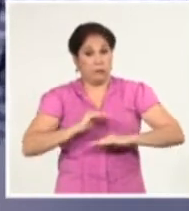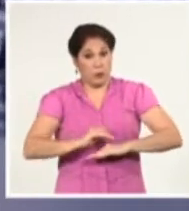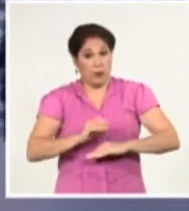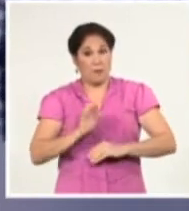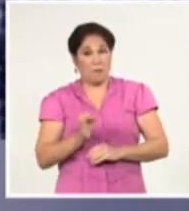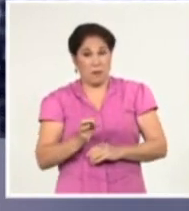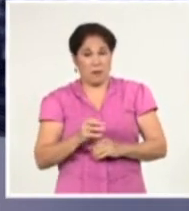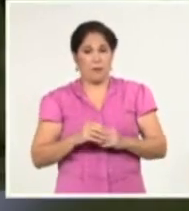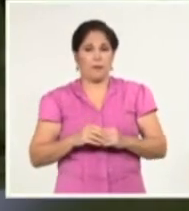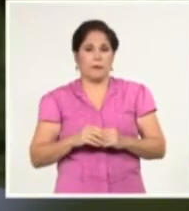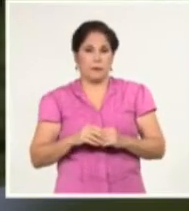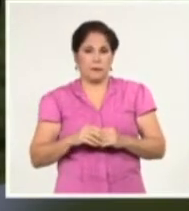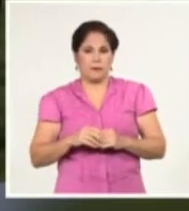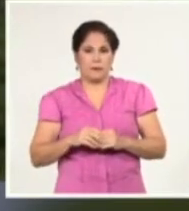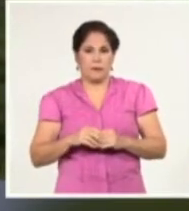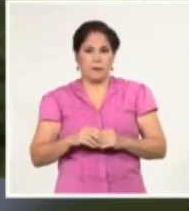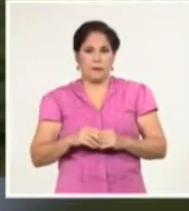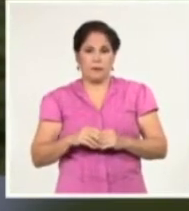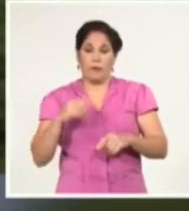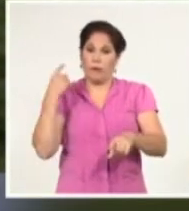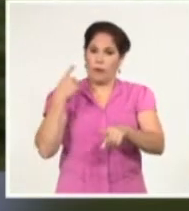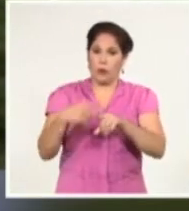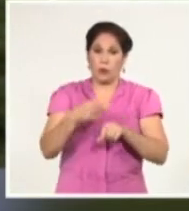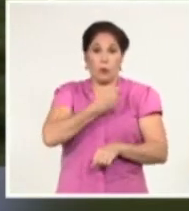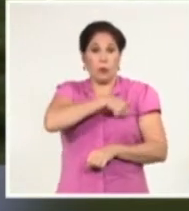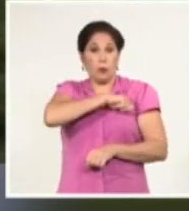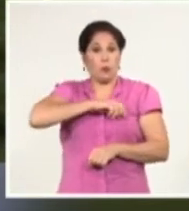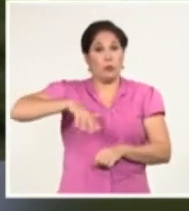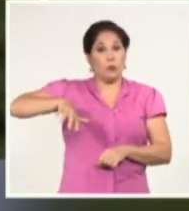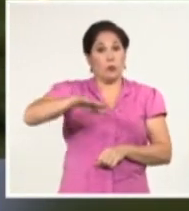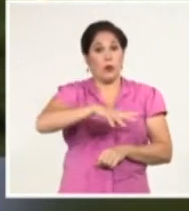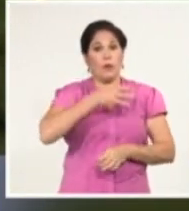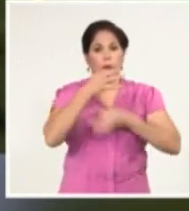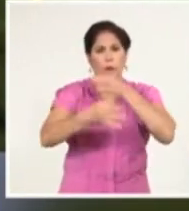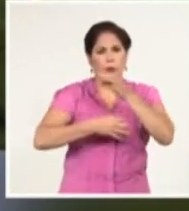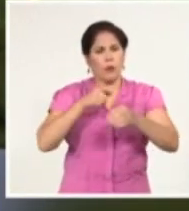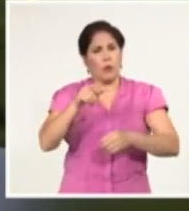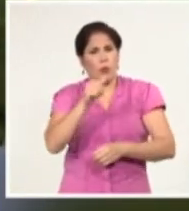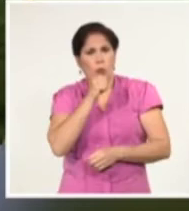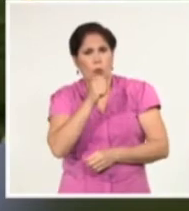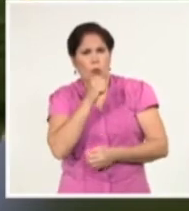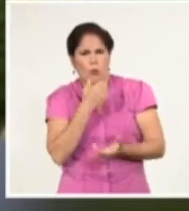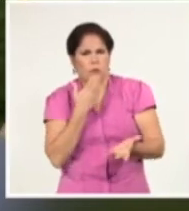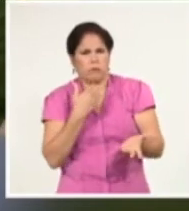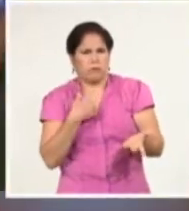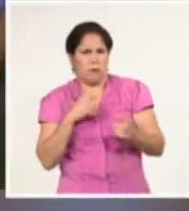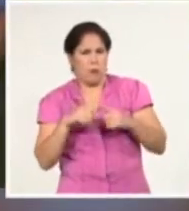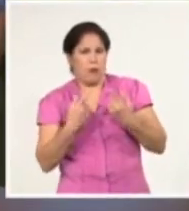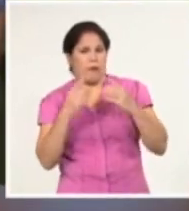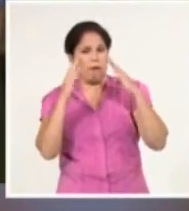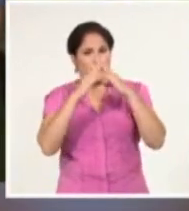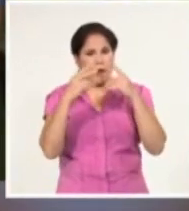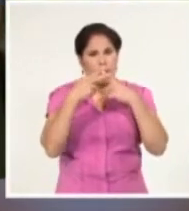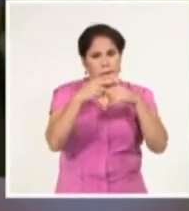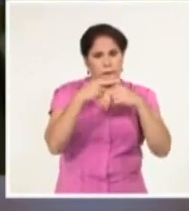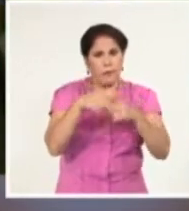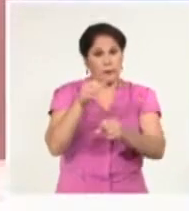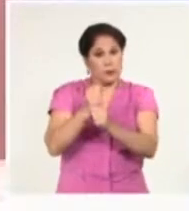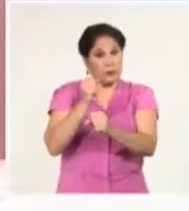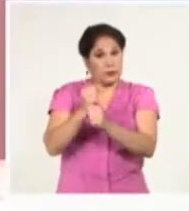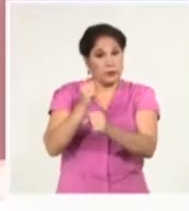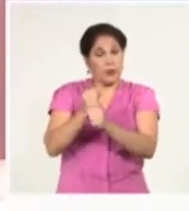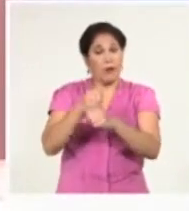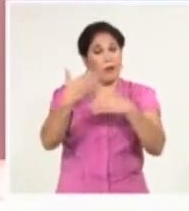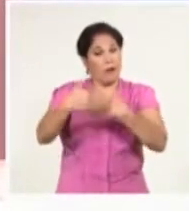circunscripción especial. Los pobladores también transmitieron sus inquietudes relacionadas con la vivienda, el empleo y los